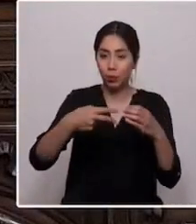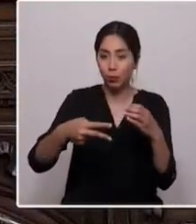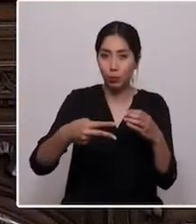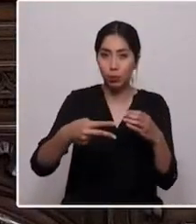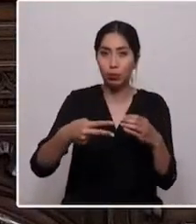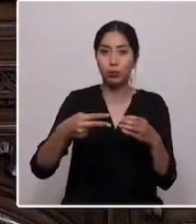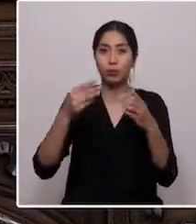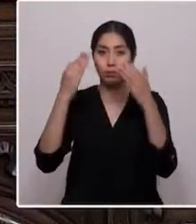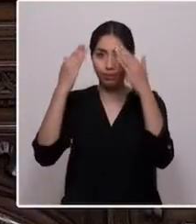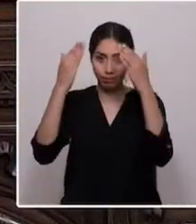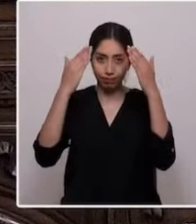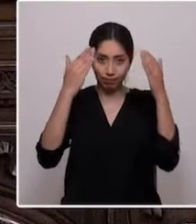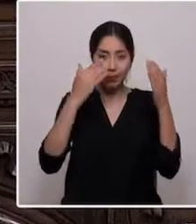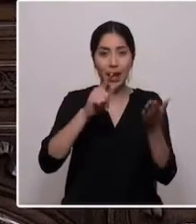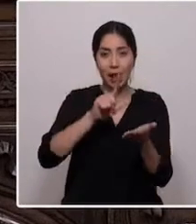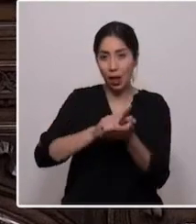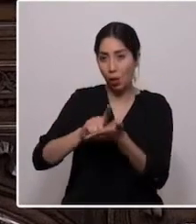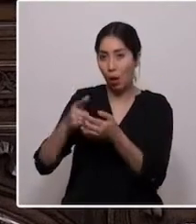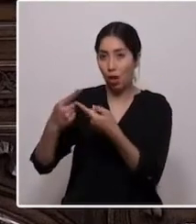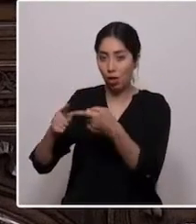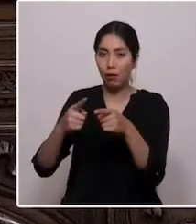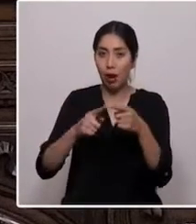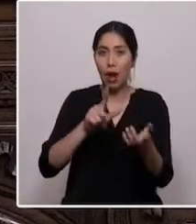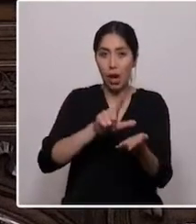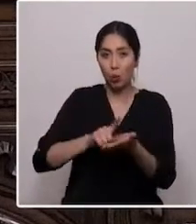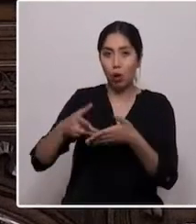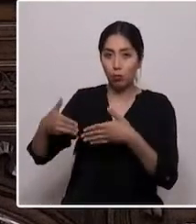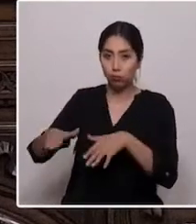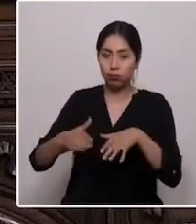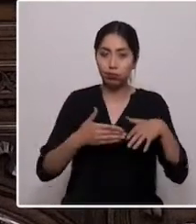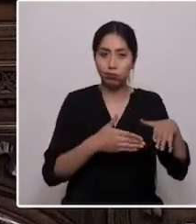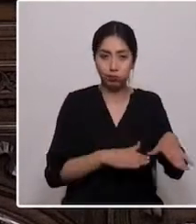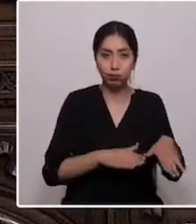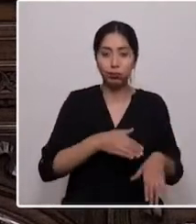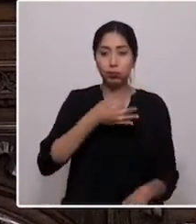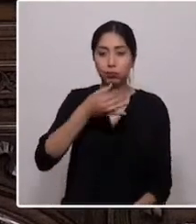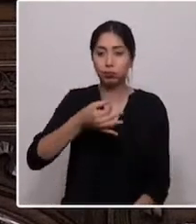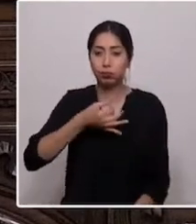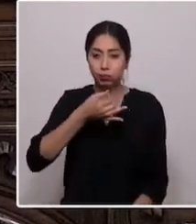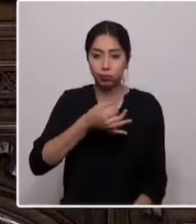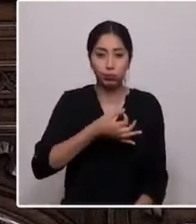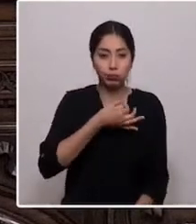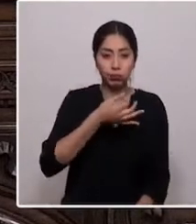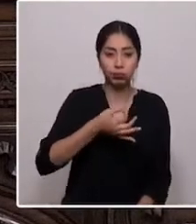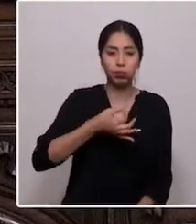Sansak Yorana, Tapua, Kamisaraki.